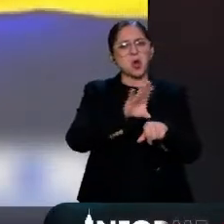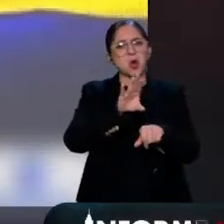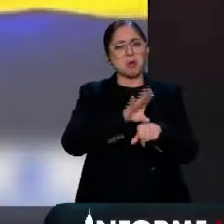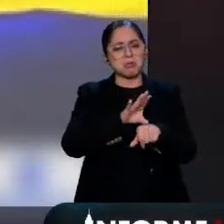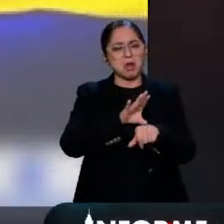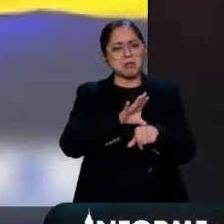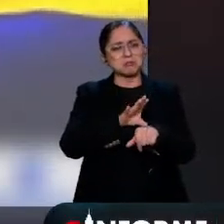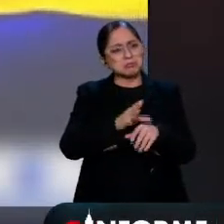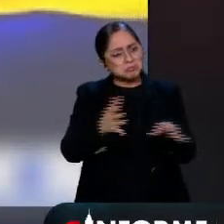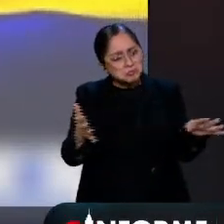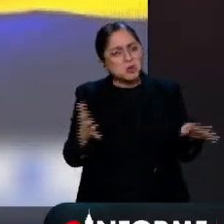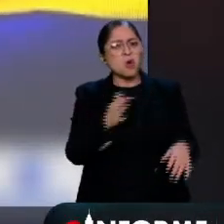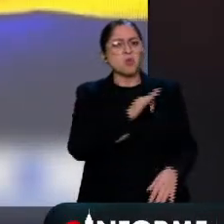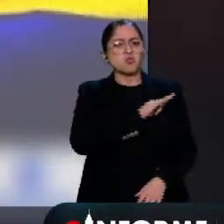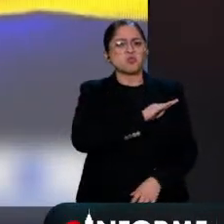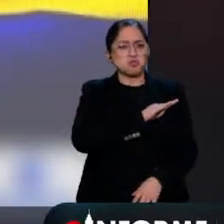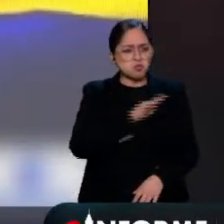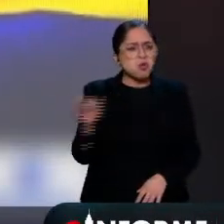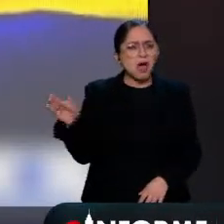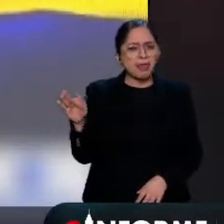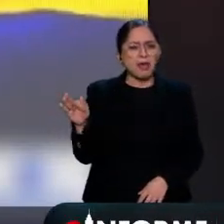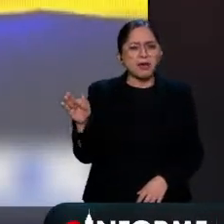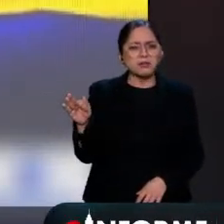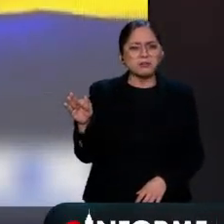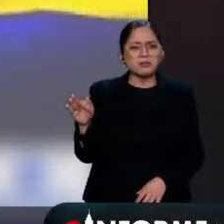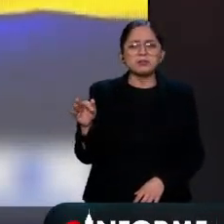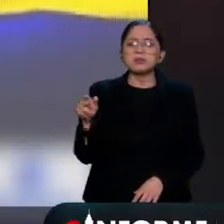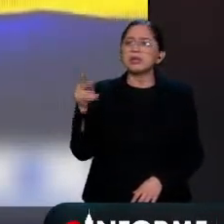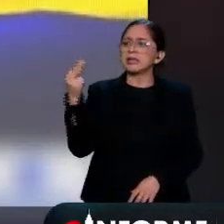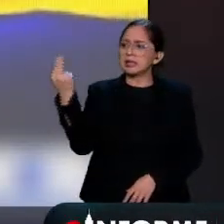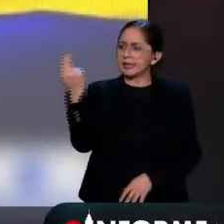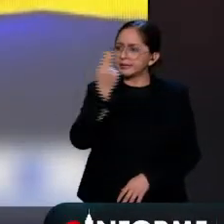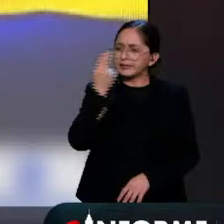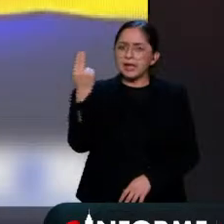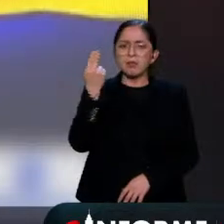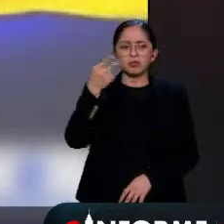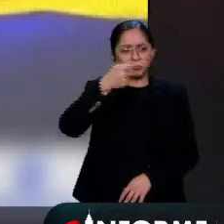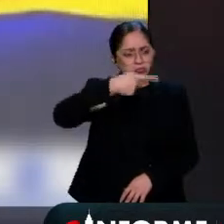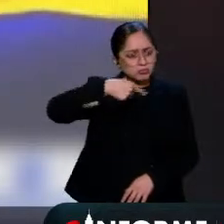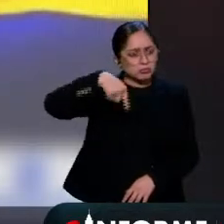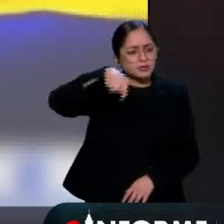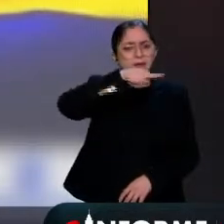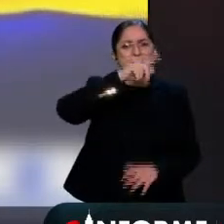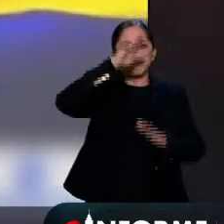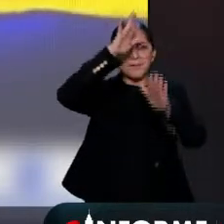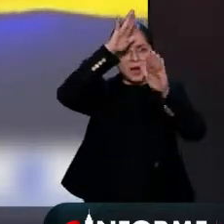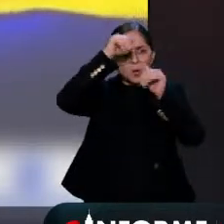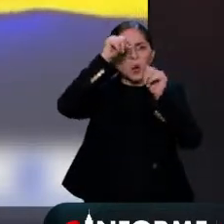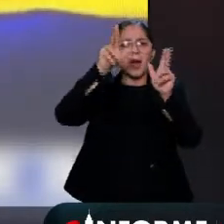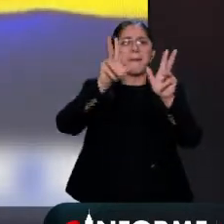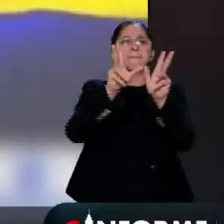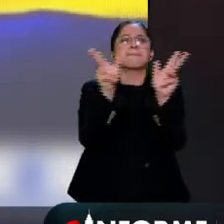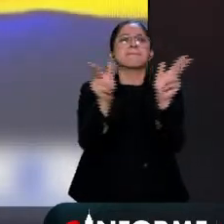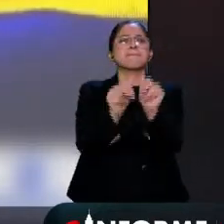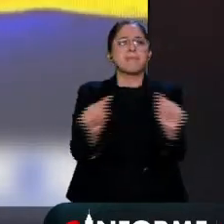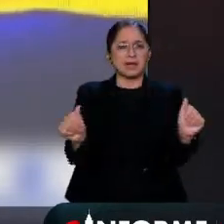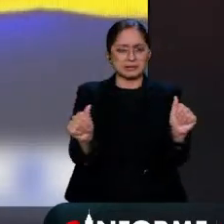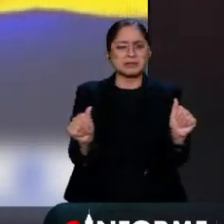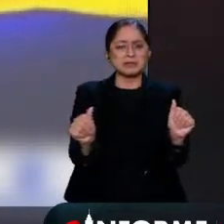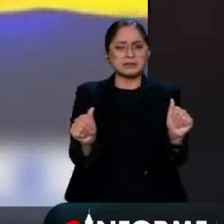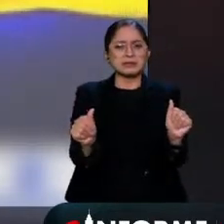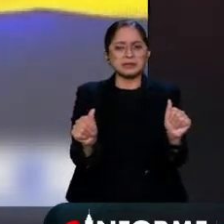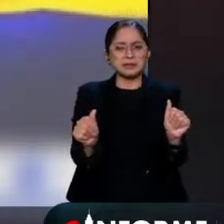Cumpliremos el acuerdo de paz. Seguiremos a